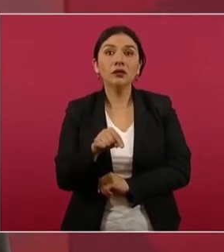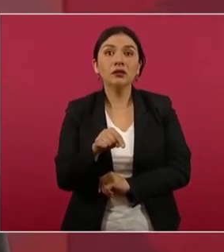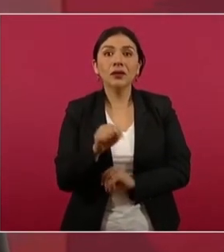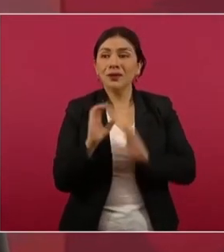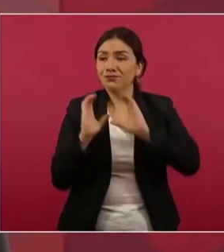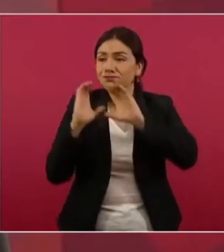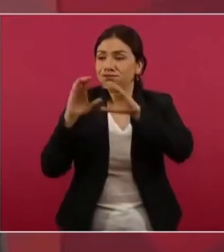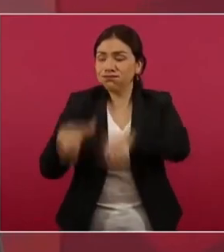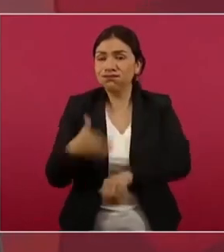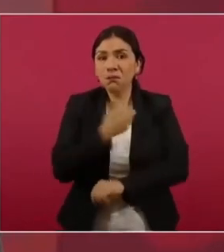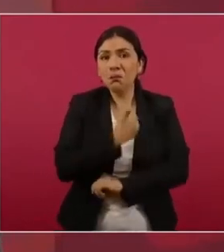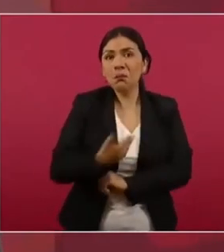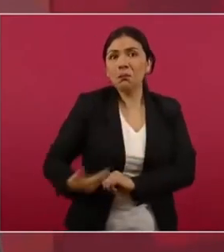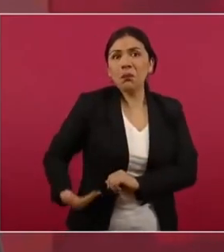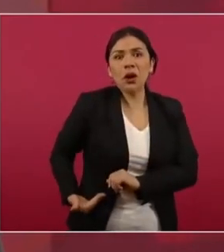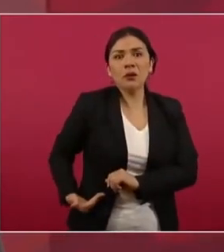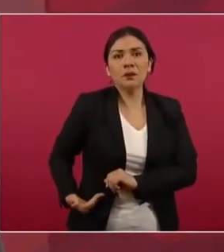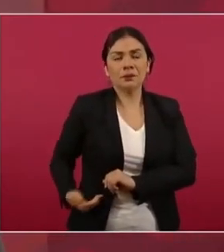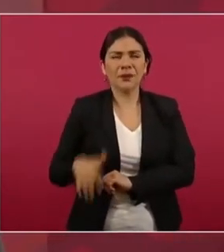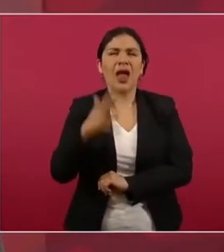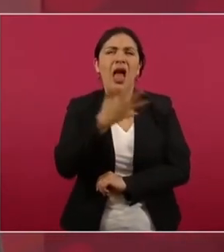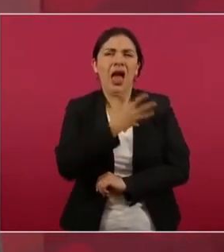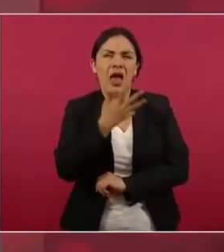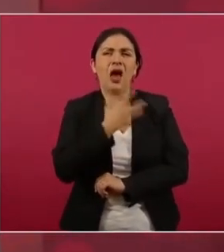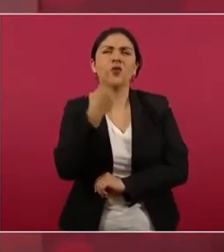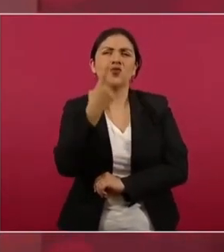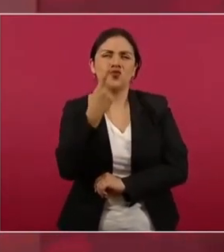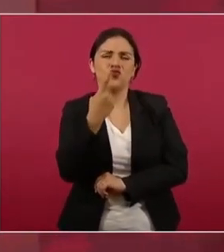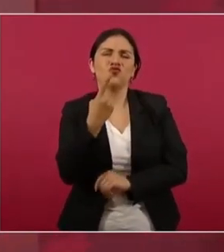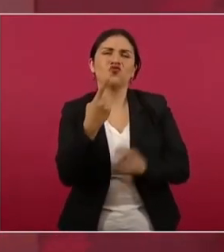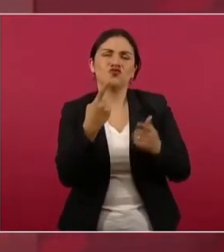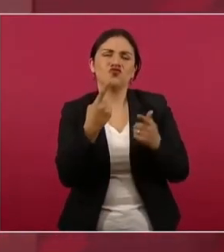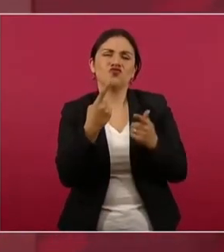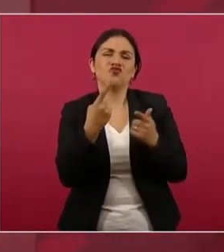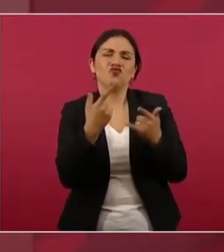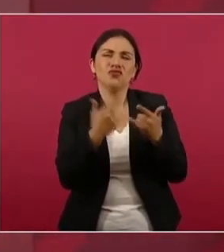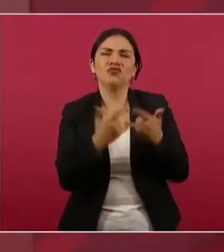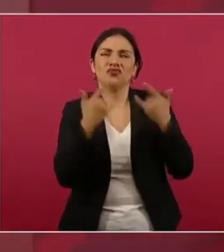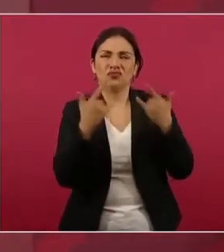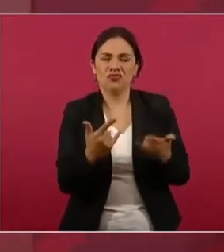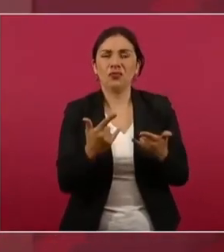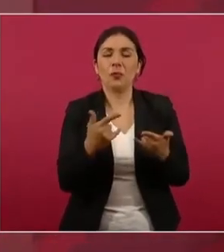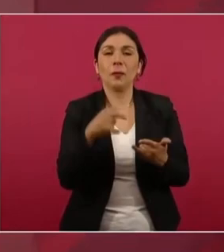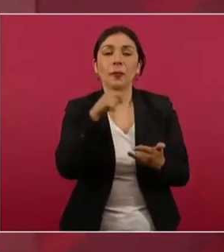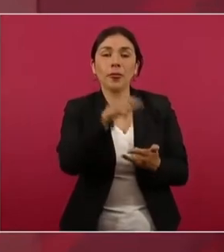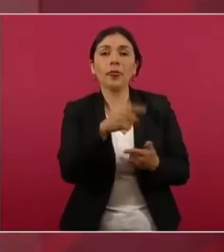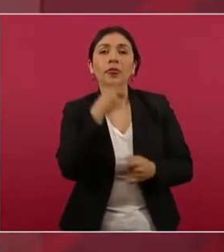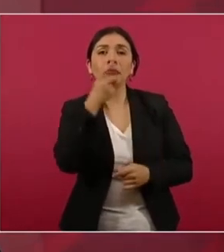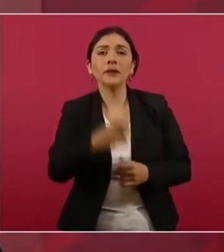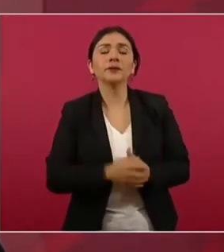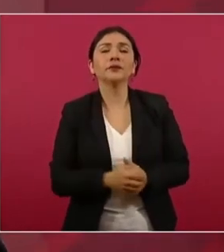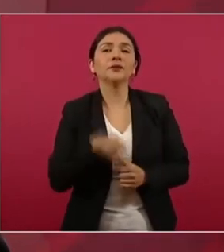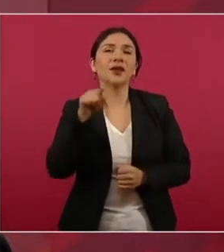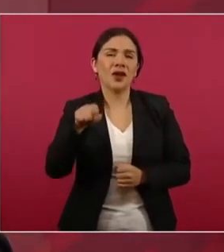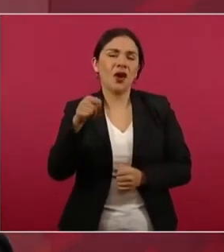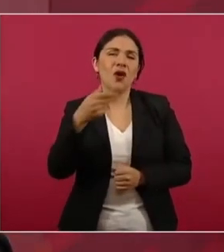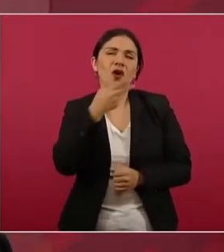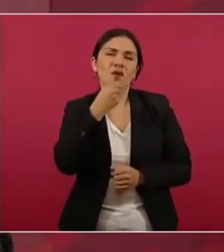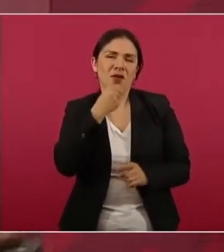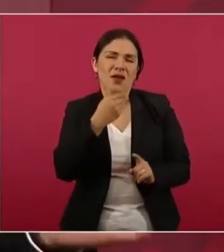Hay la anécdota de que estaba de gobernador,